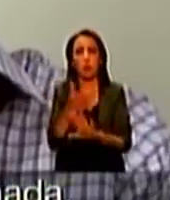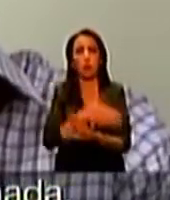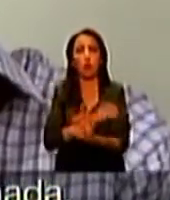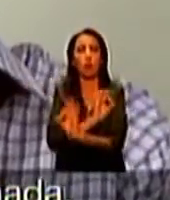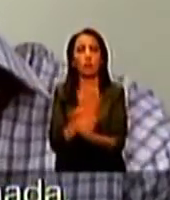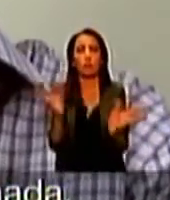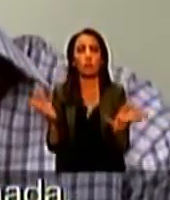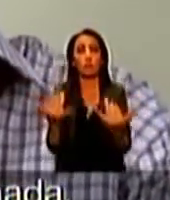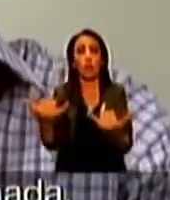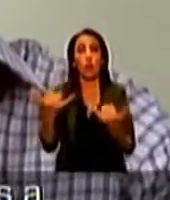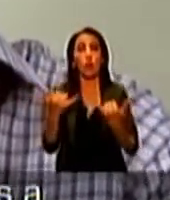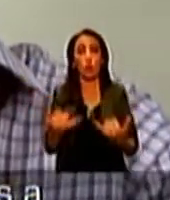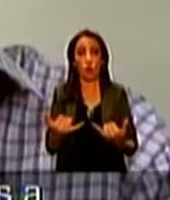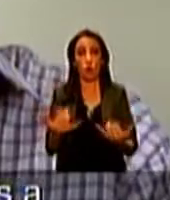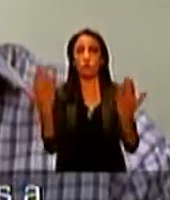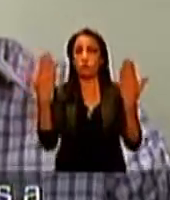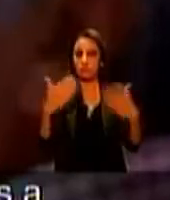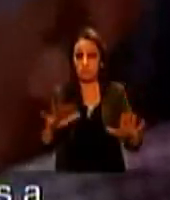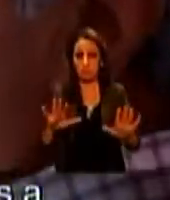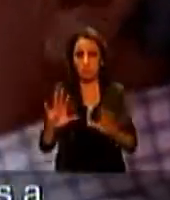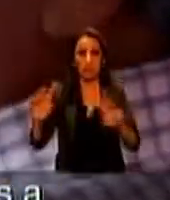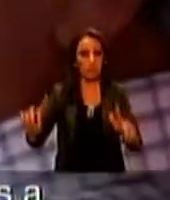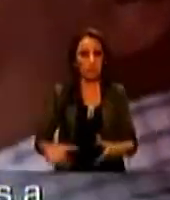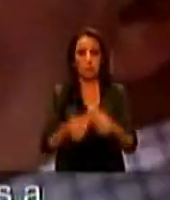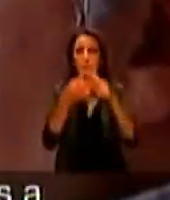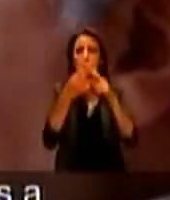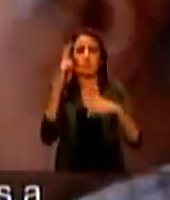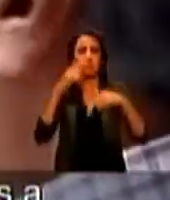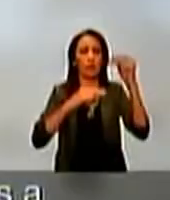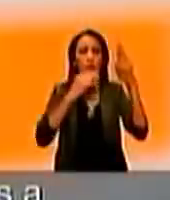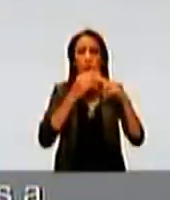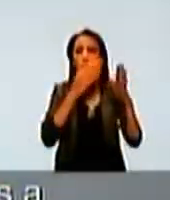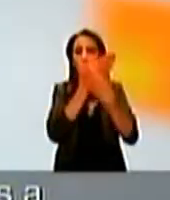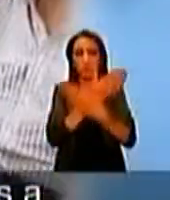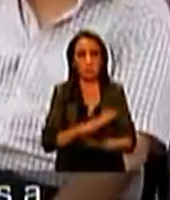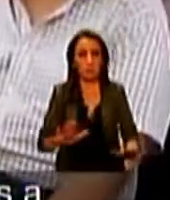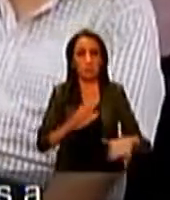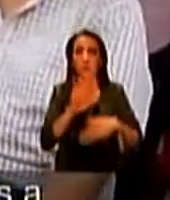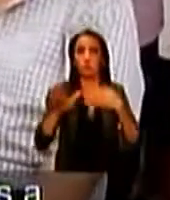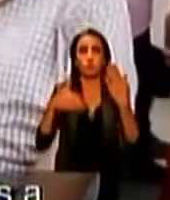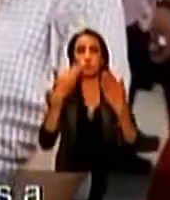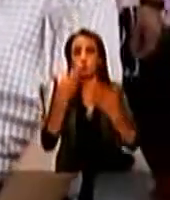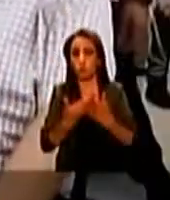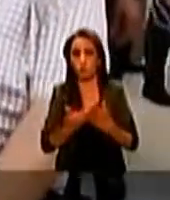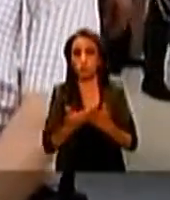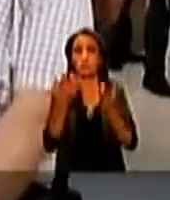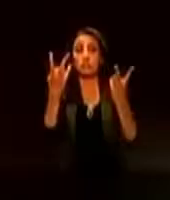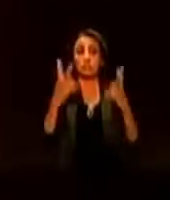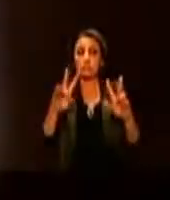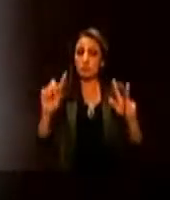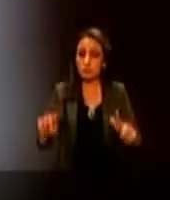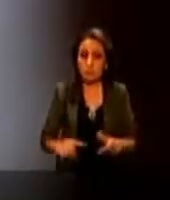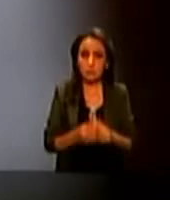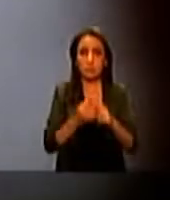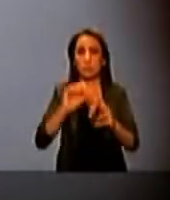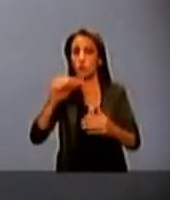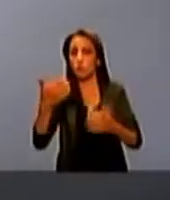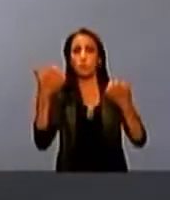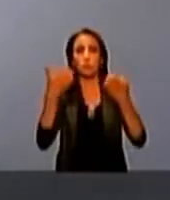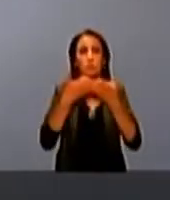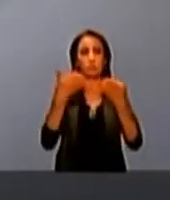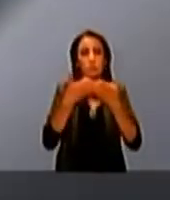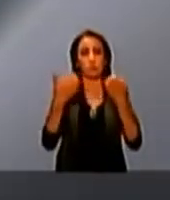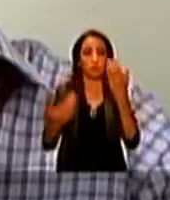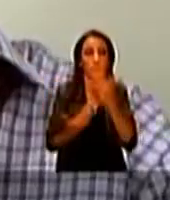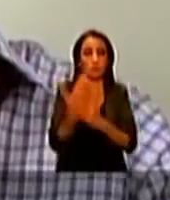hizo absolutamente nada. Así es que en este momento estamos a punto ya de terminar todas las obras e inmediatamente iniciaremos